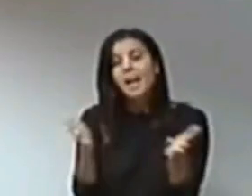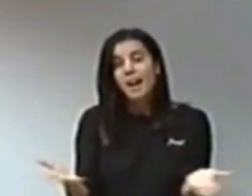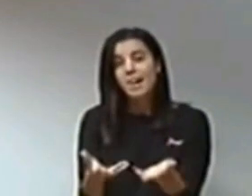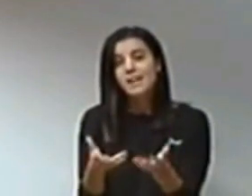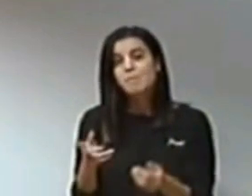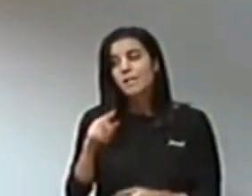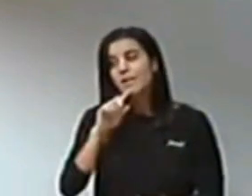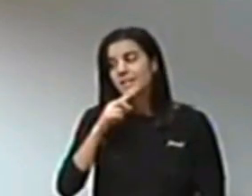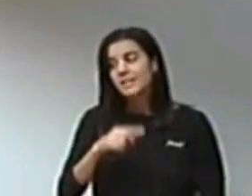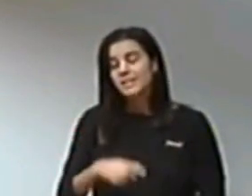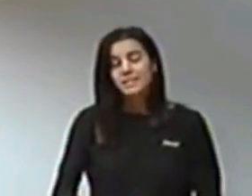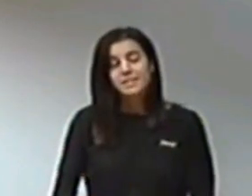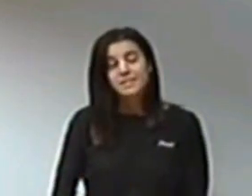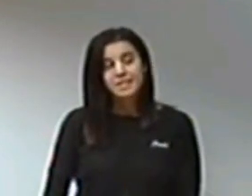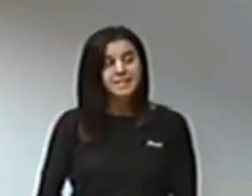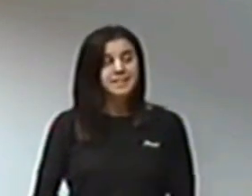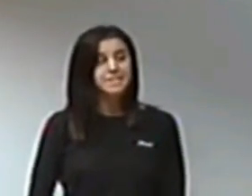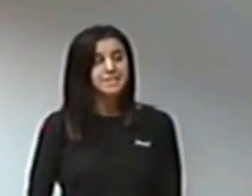Gracias, señoría.